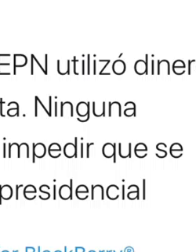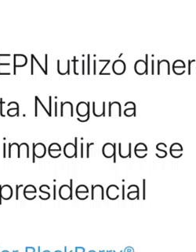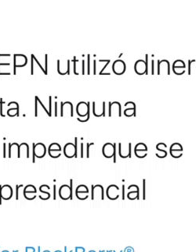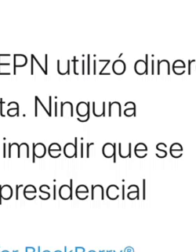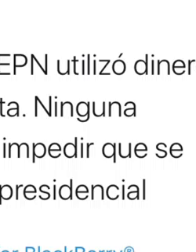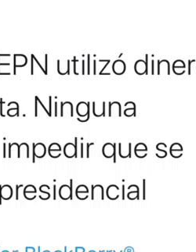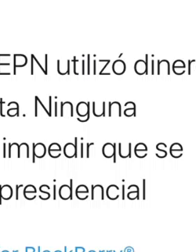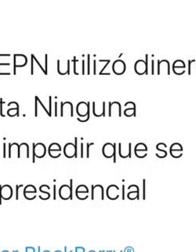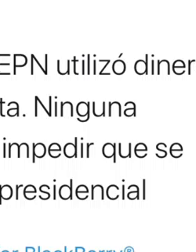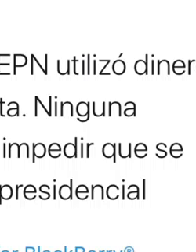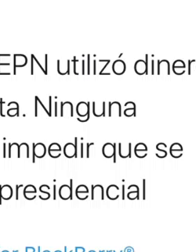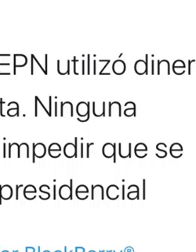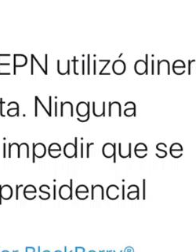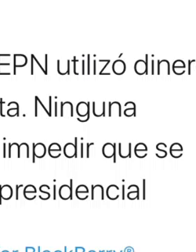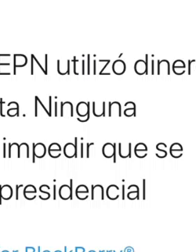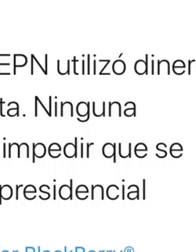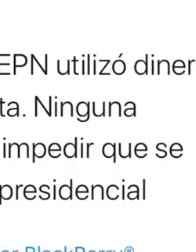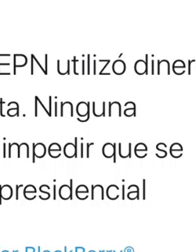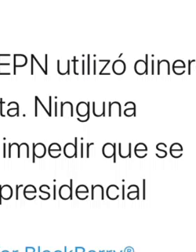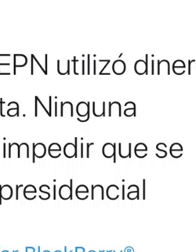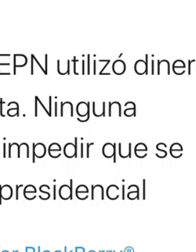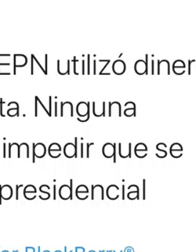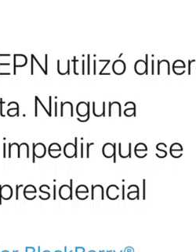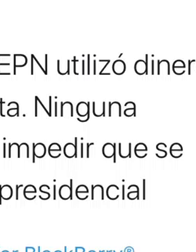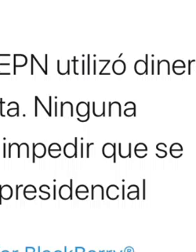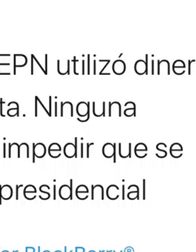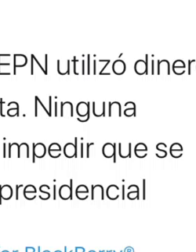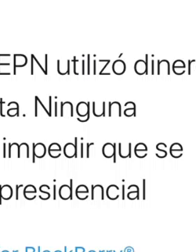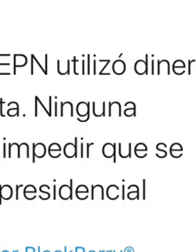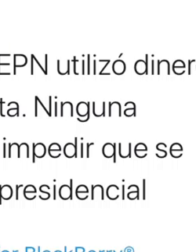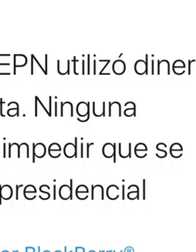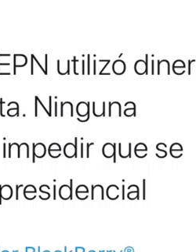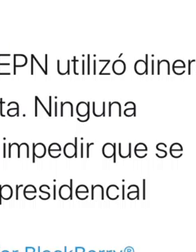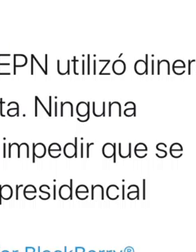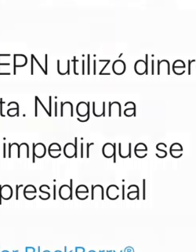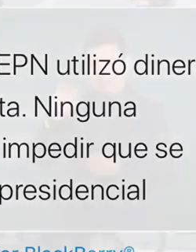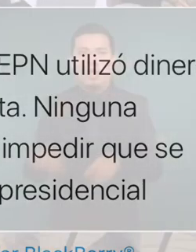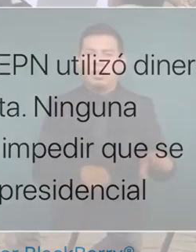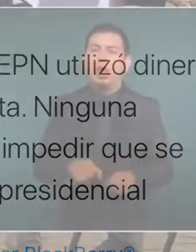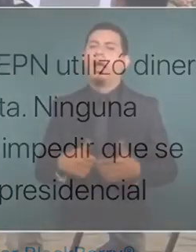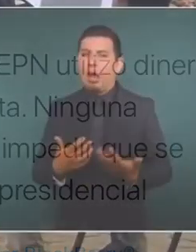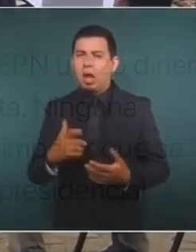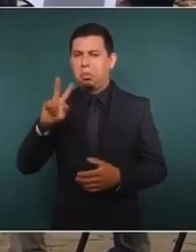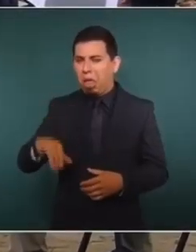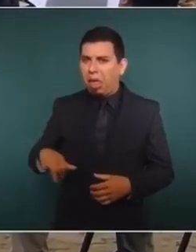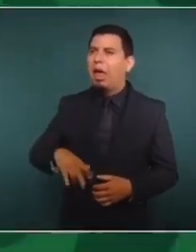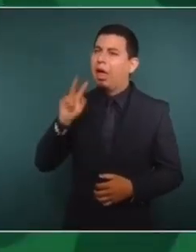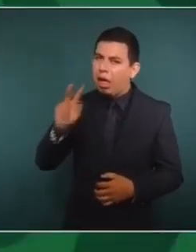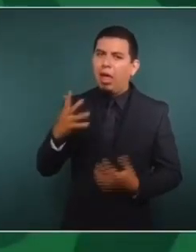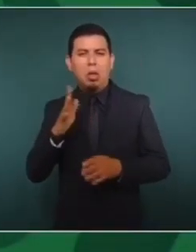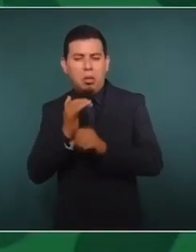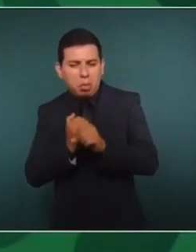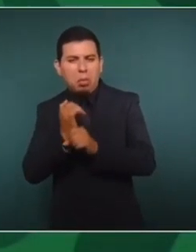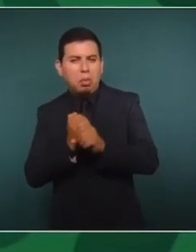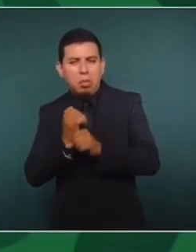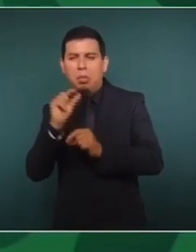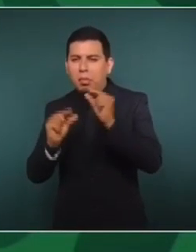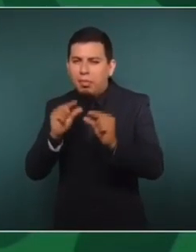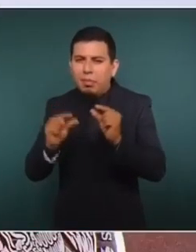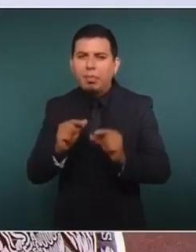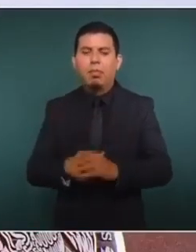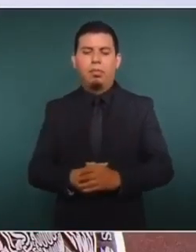sabe que se utilizó dinero de Odebrecht para financiar esa campaña. En ese entonces presentamos nosotros denuncias por